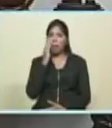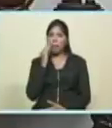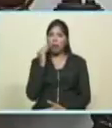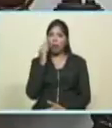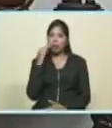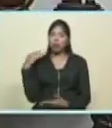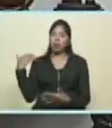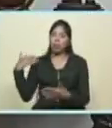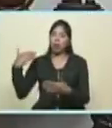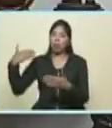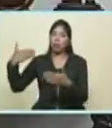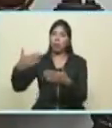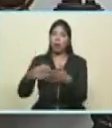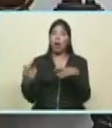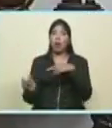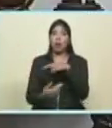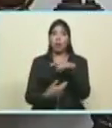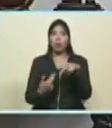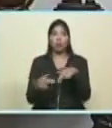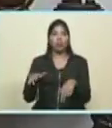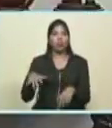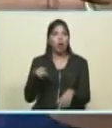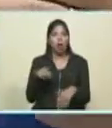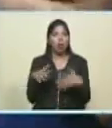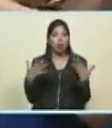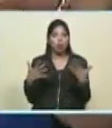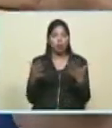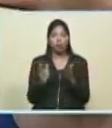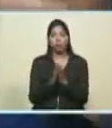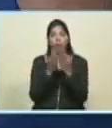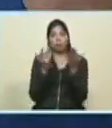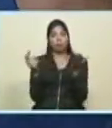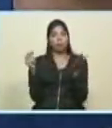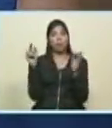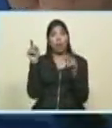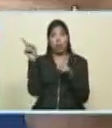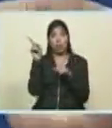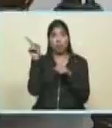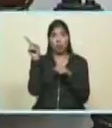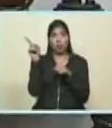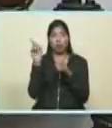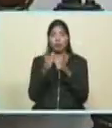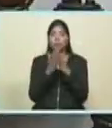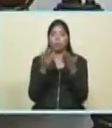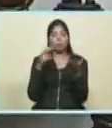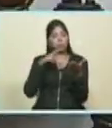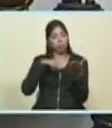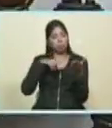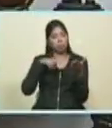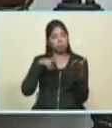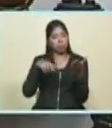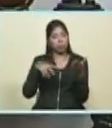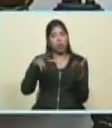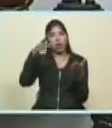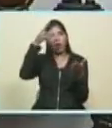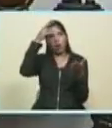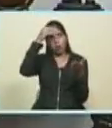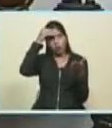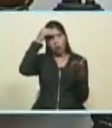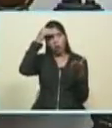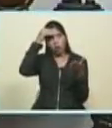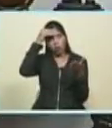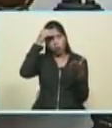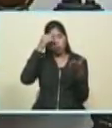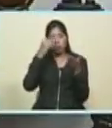bolivariana busquémoslo aquí plan de la patria aquí estamos nosotros siguiendo al